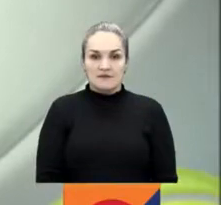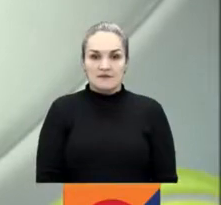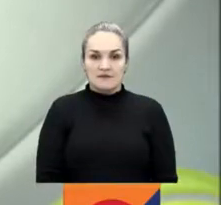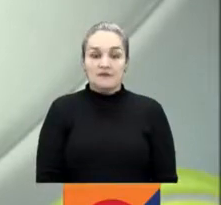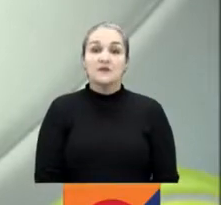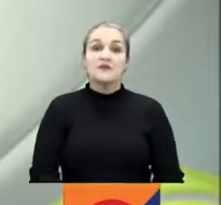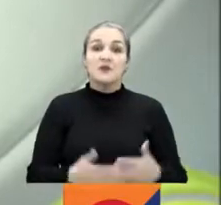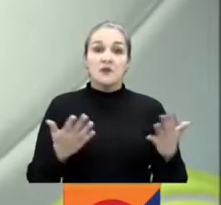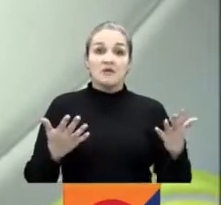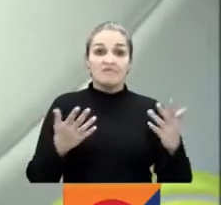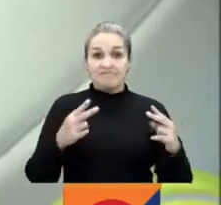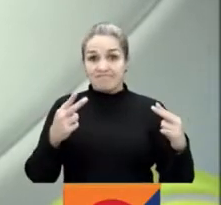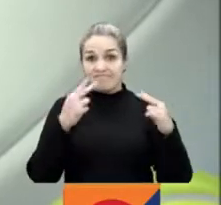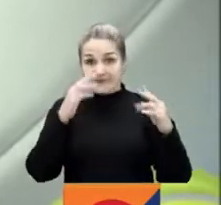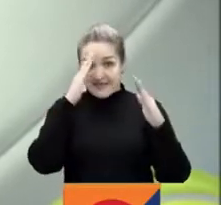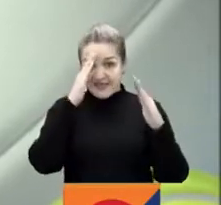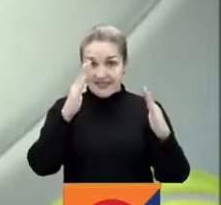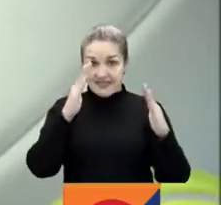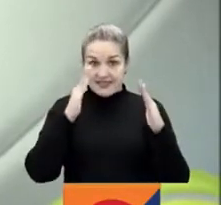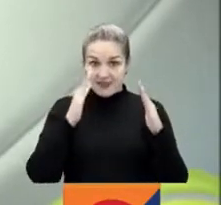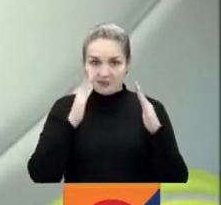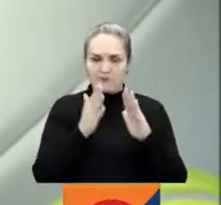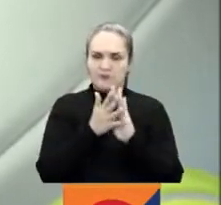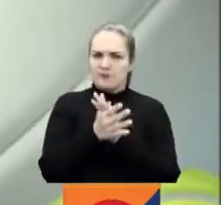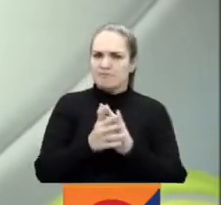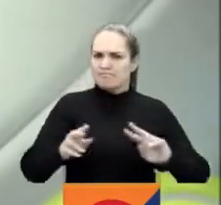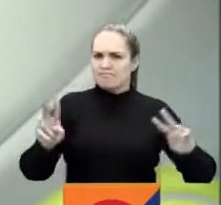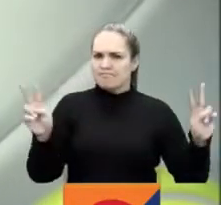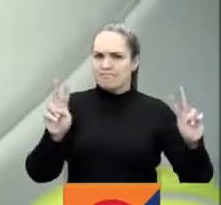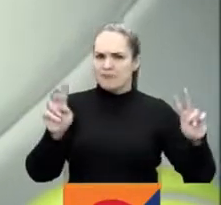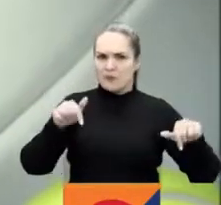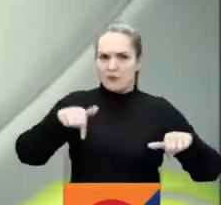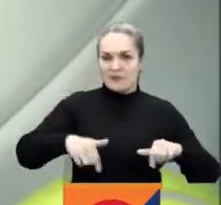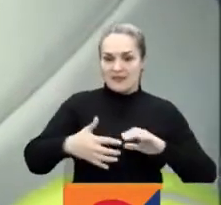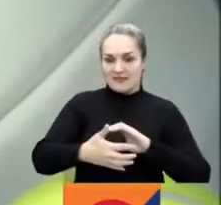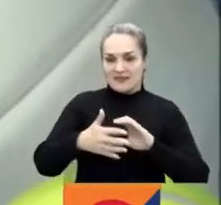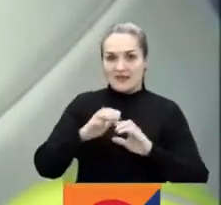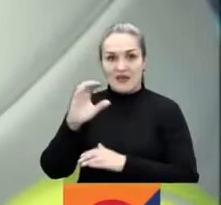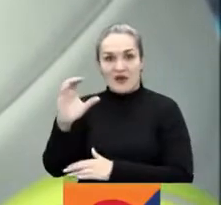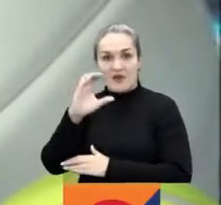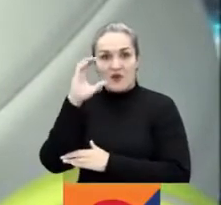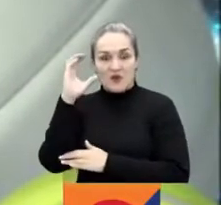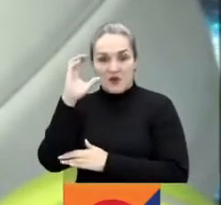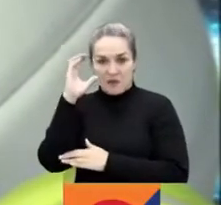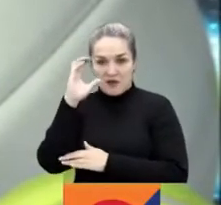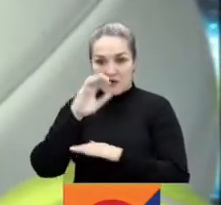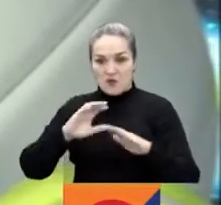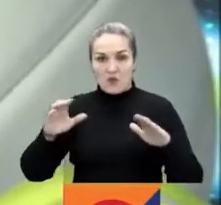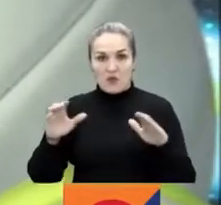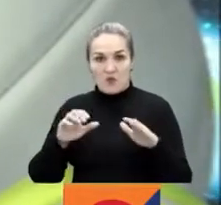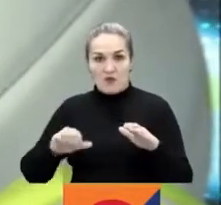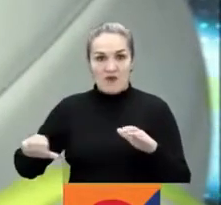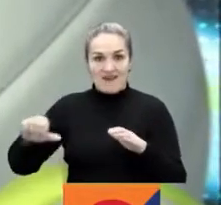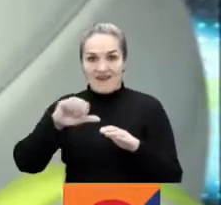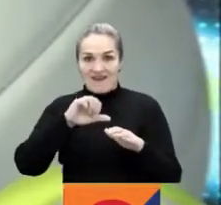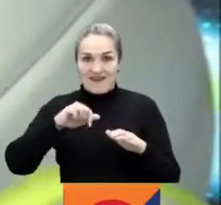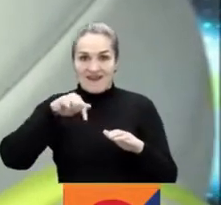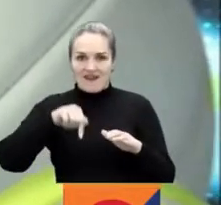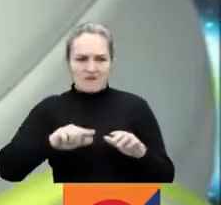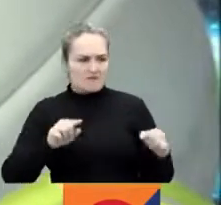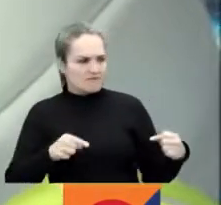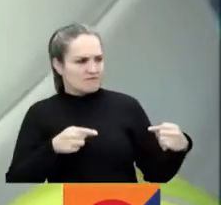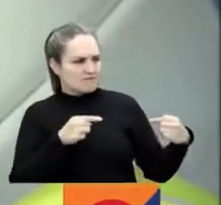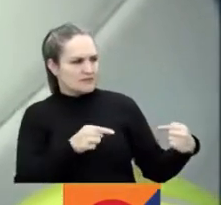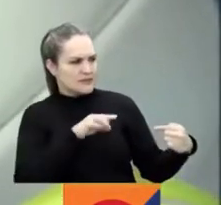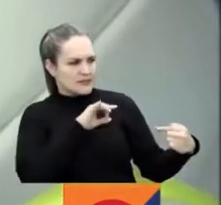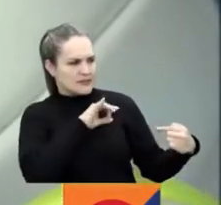Bueno, y mucha atención porque con transmisión acá de Señal Colombia, nuestra selección femenina tendrá ese partido frente a Chile por la Copa